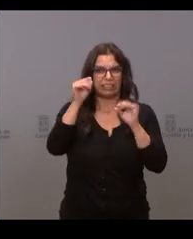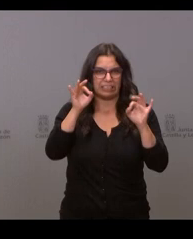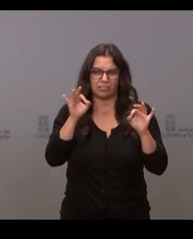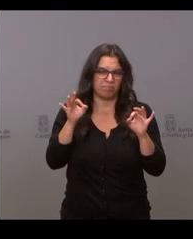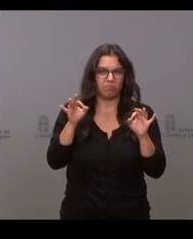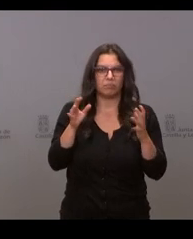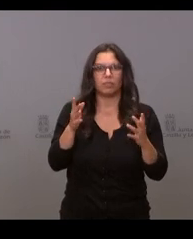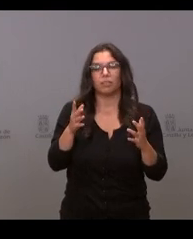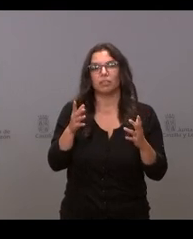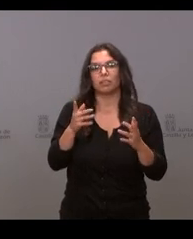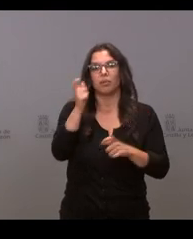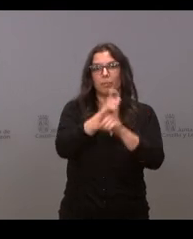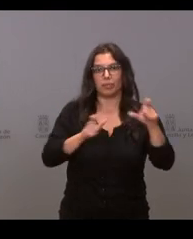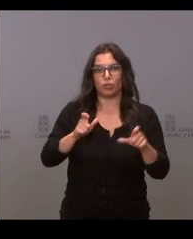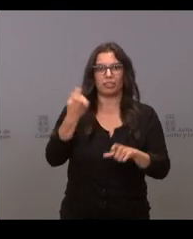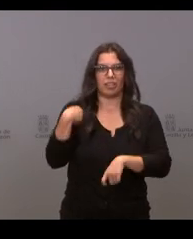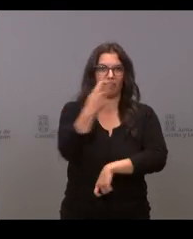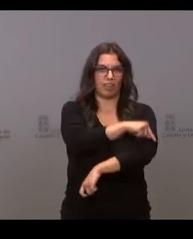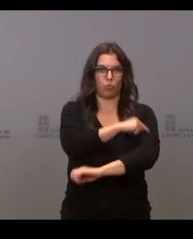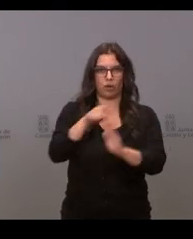de pacientes con pauta completa.